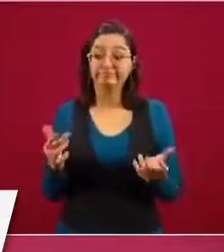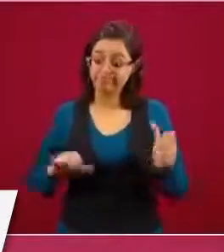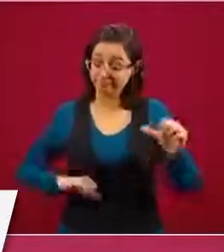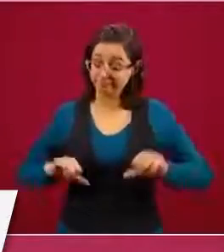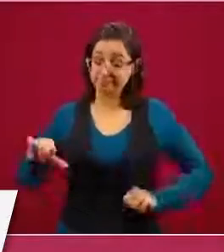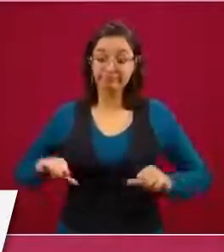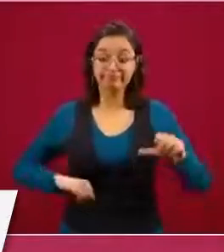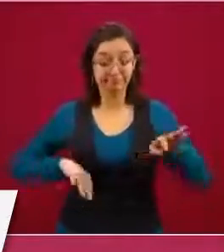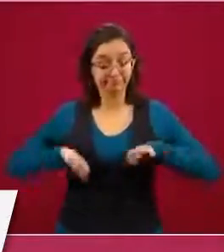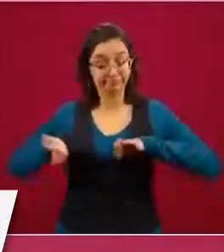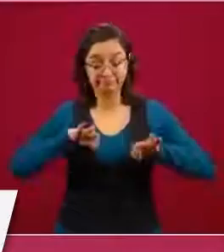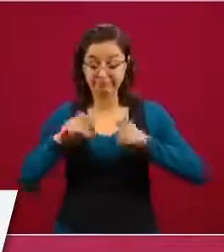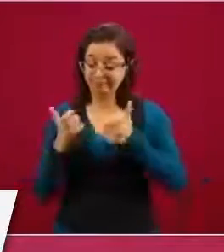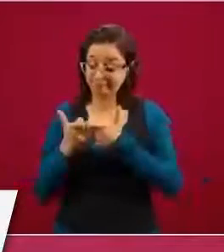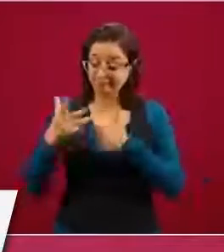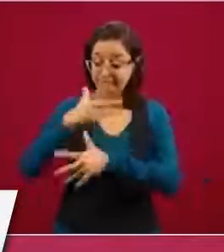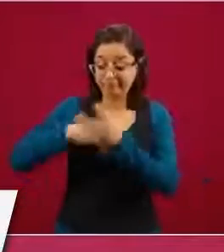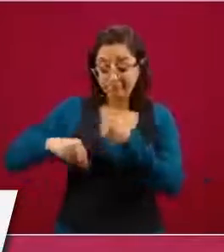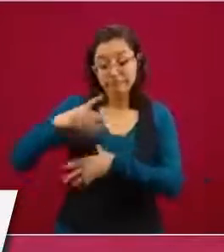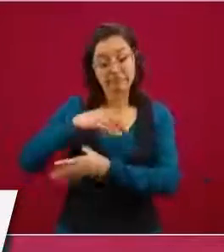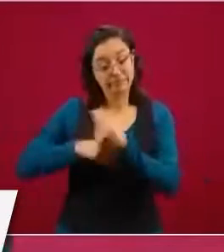reactivación de la economía,